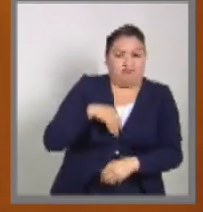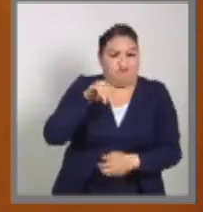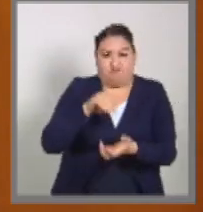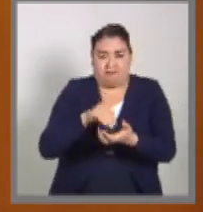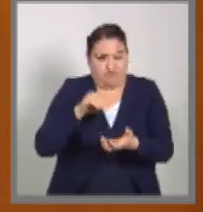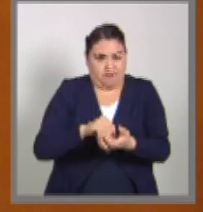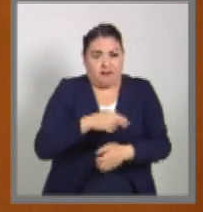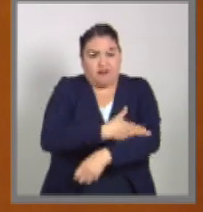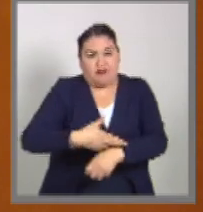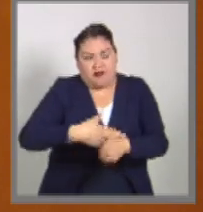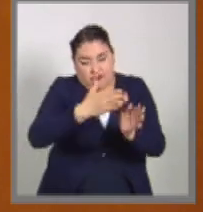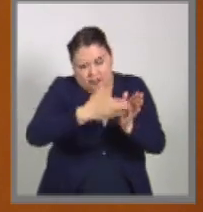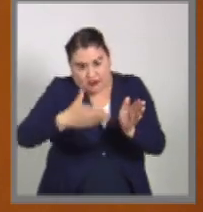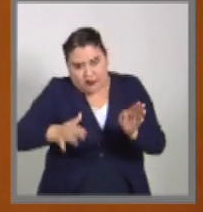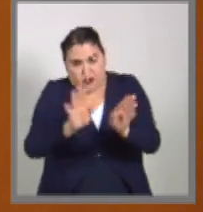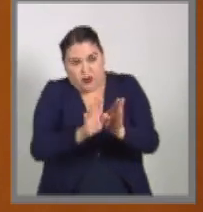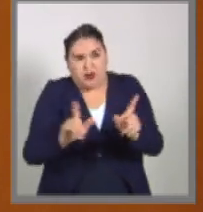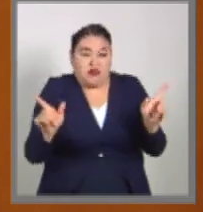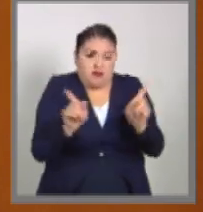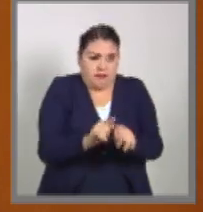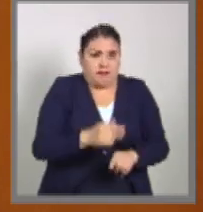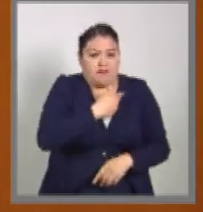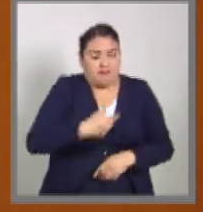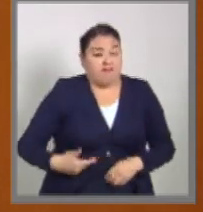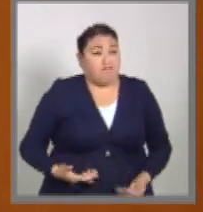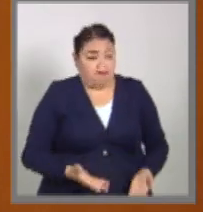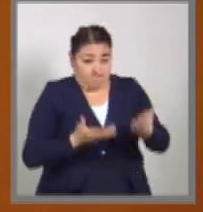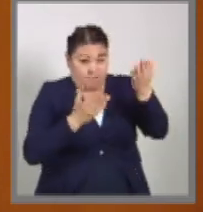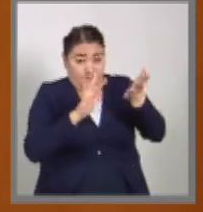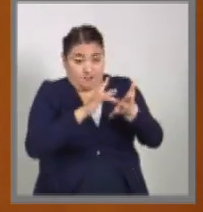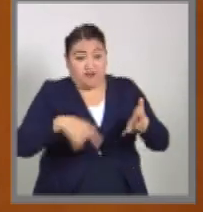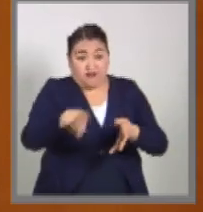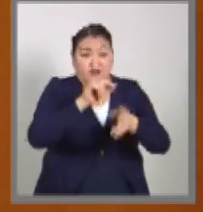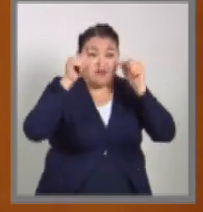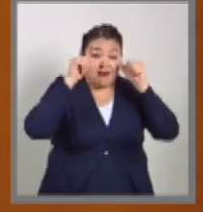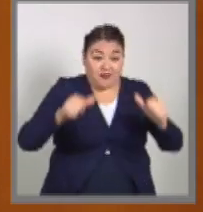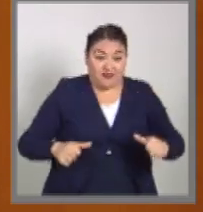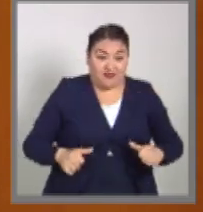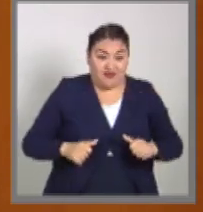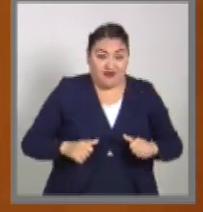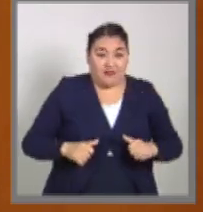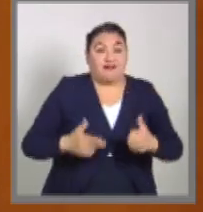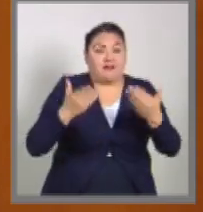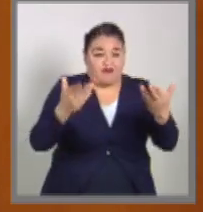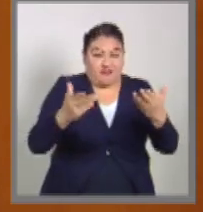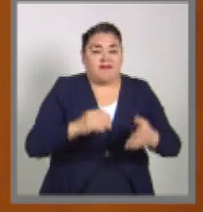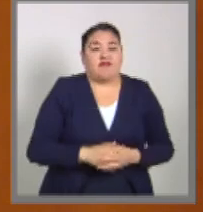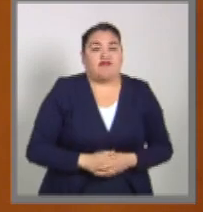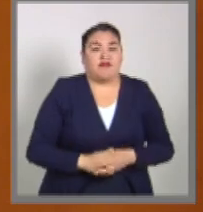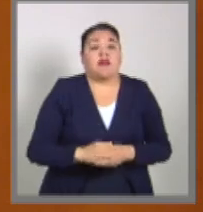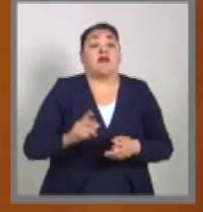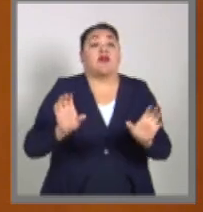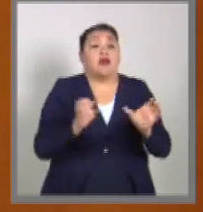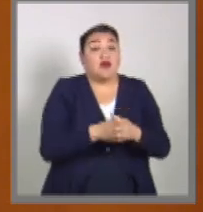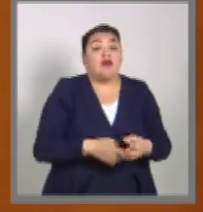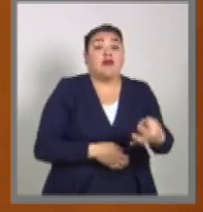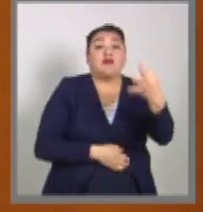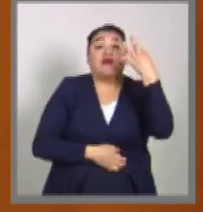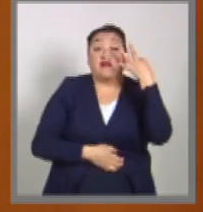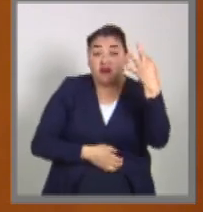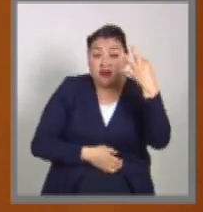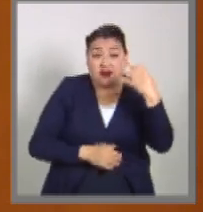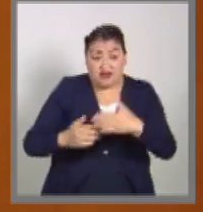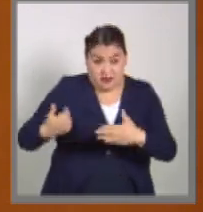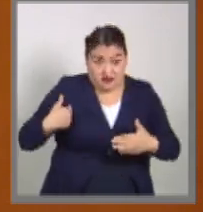de esta ley. Es cuanto y muchas gracias por su atención. La estamos presentando tres comisiones, como